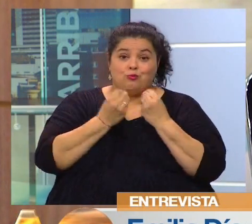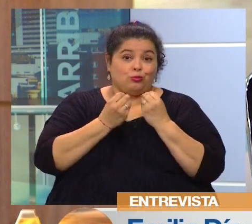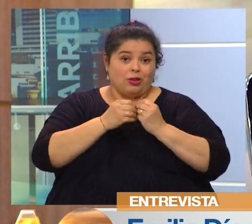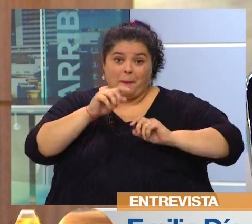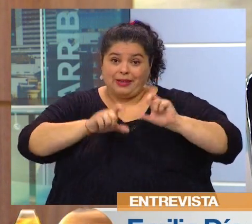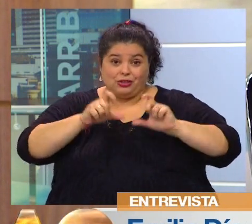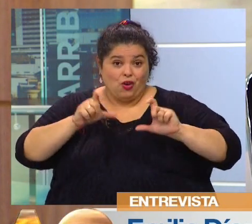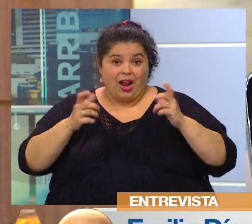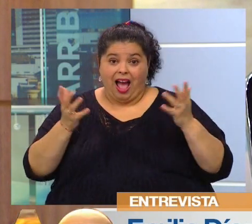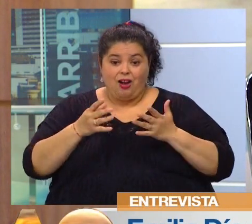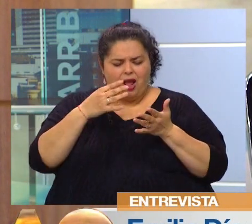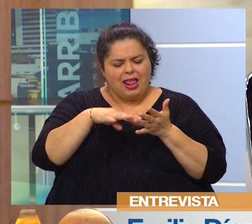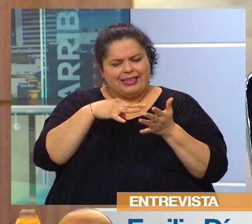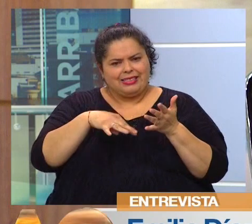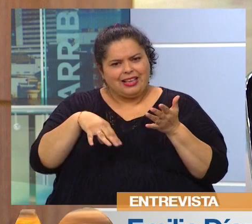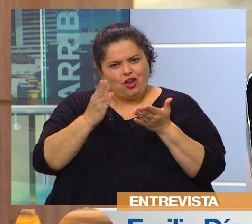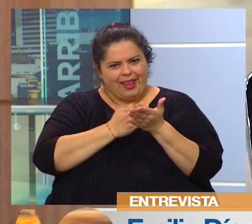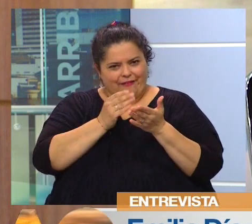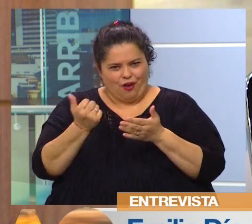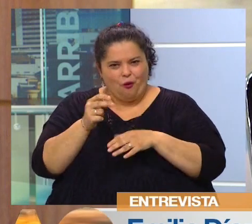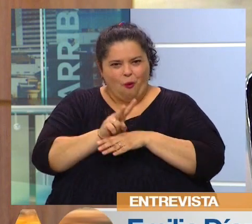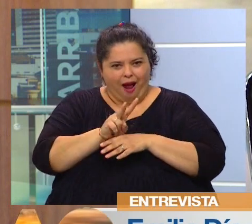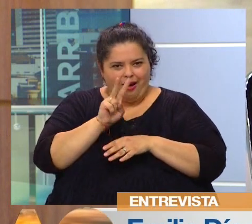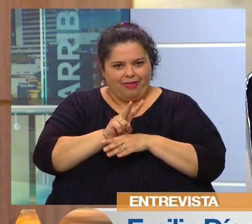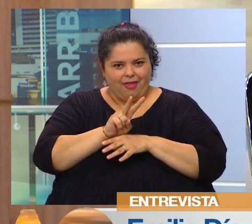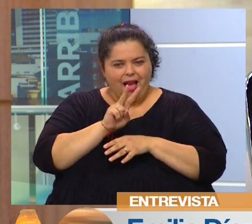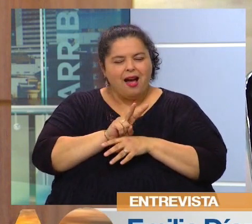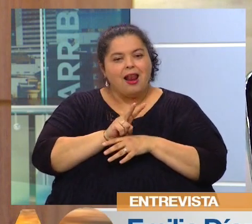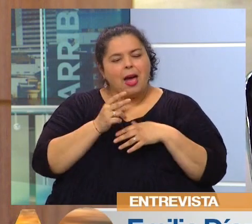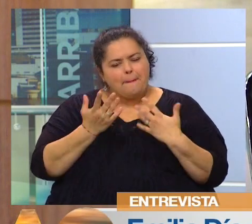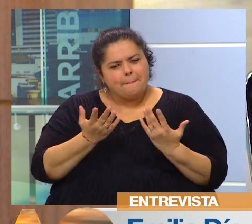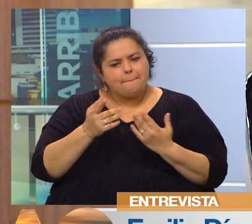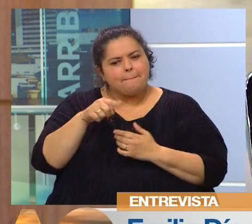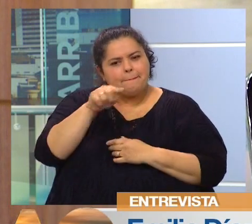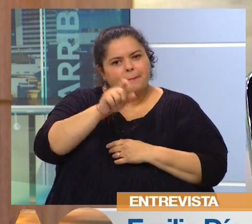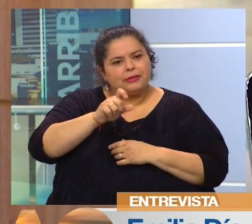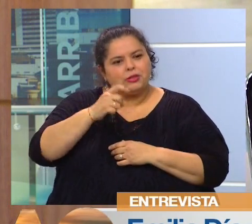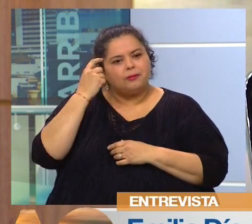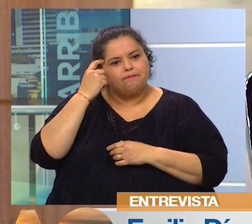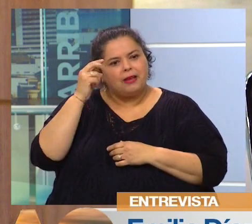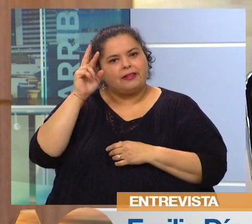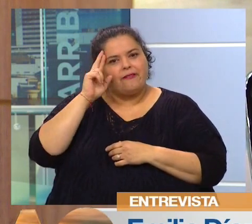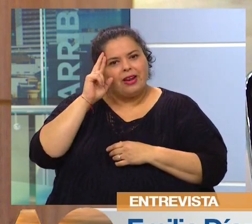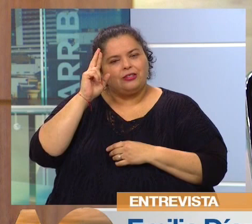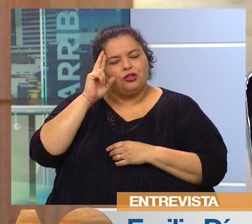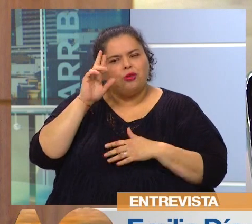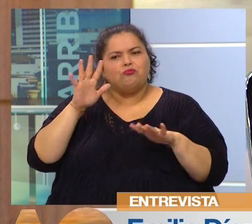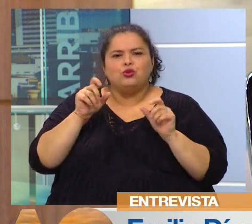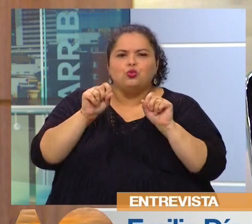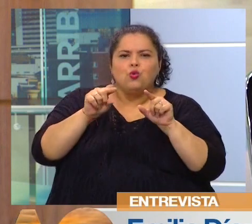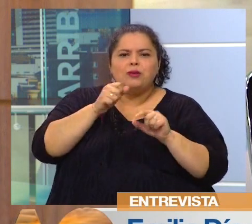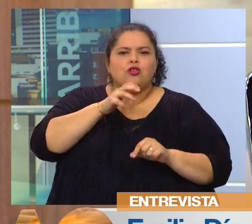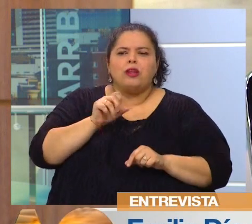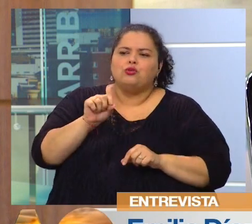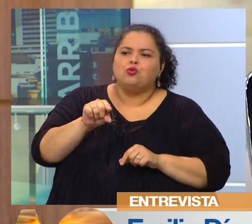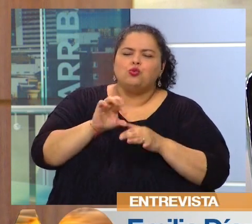guardianas y empezaron a reflexionar, a analizar un poco sus historias, sus vidas, sus vínculos, esa